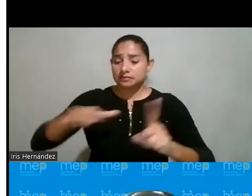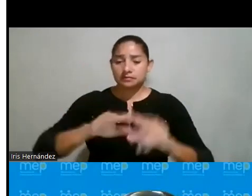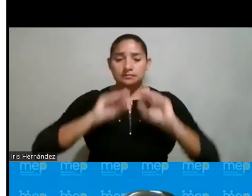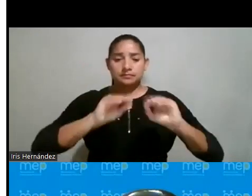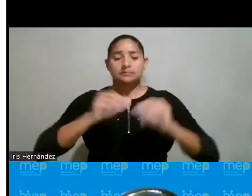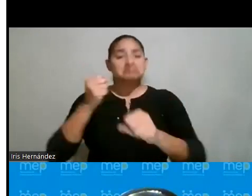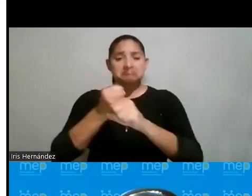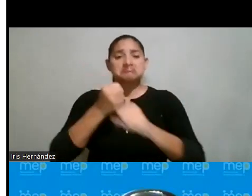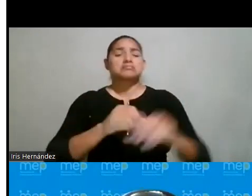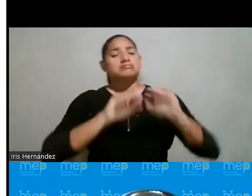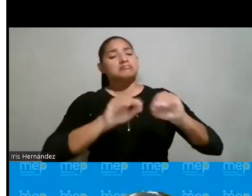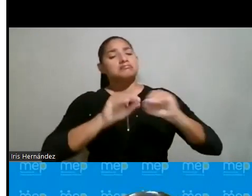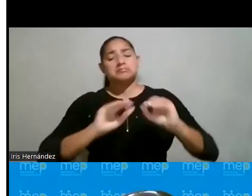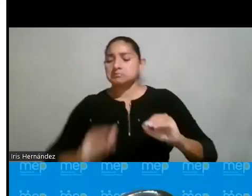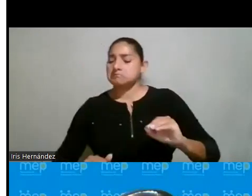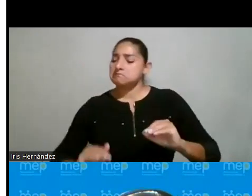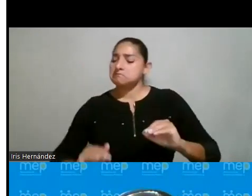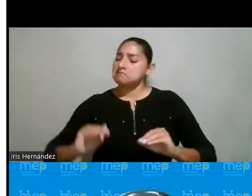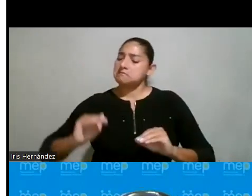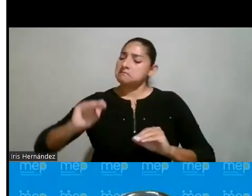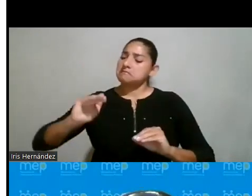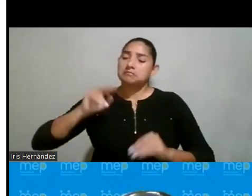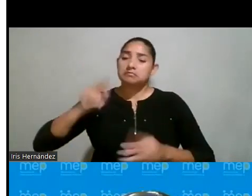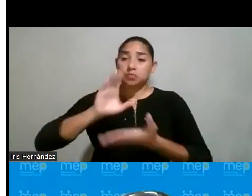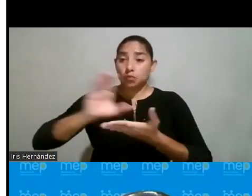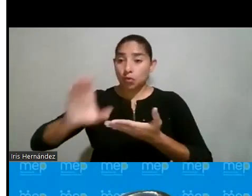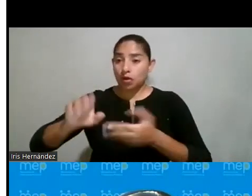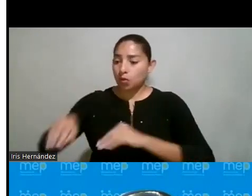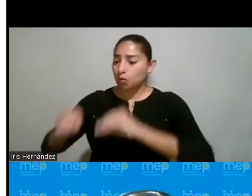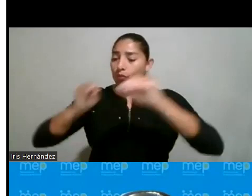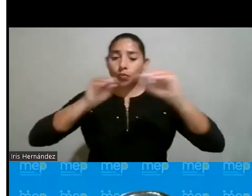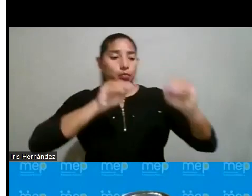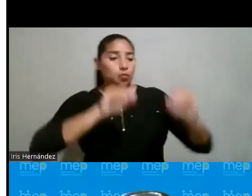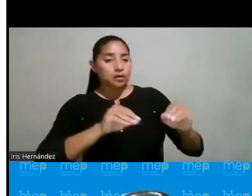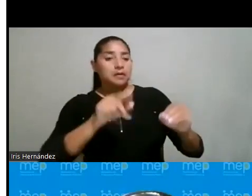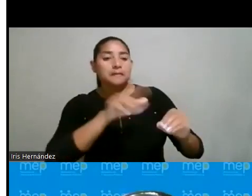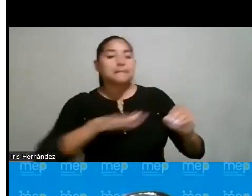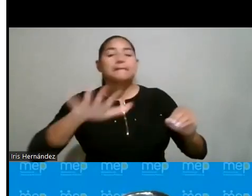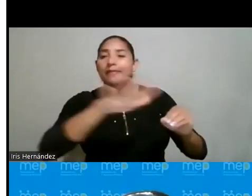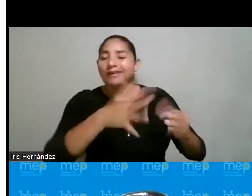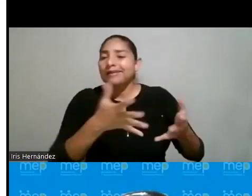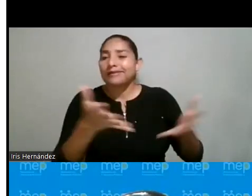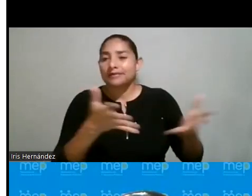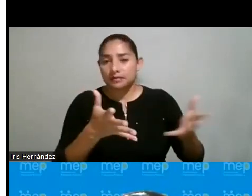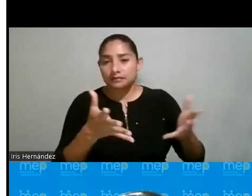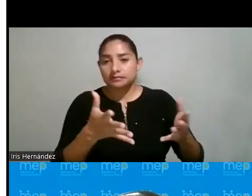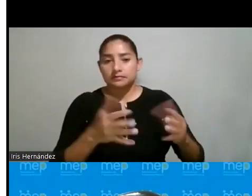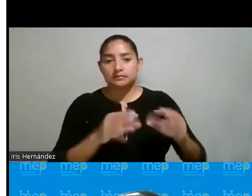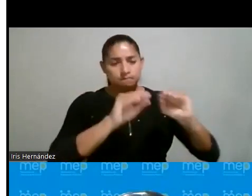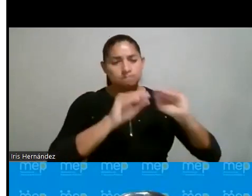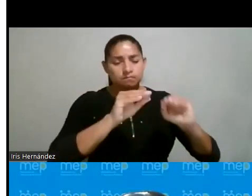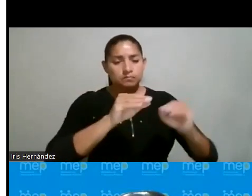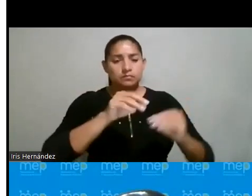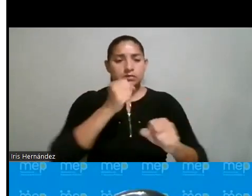trabajamos desde las primeras edades, llegan a secundaria, hacemos esa transición para la parte de formación en